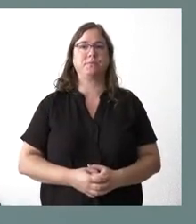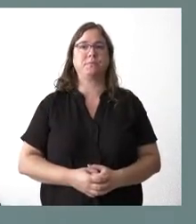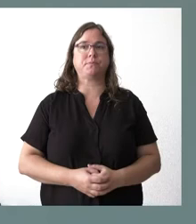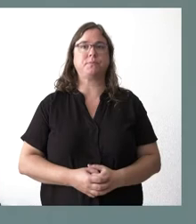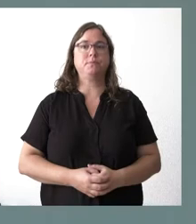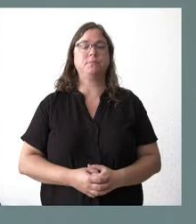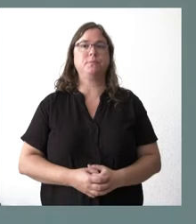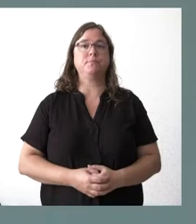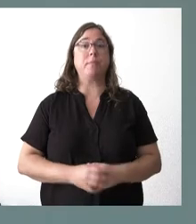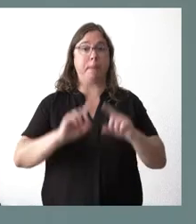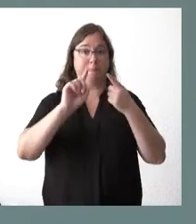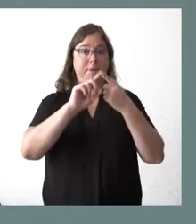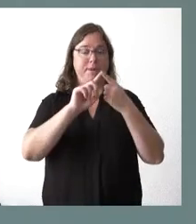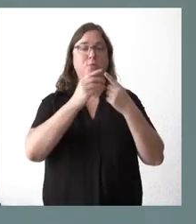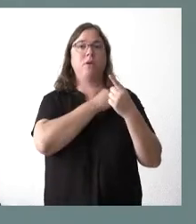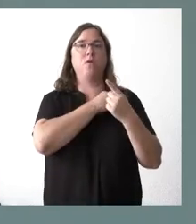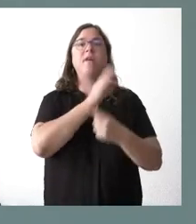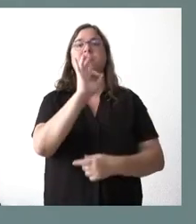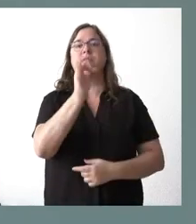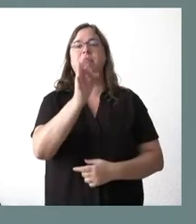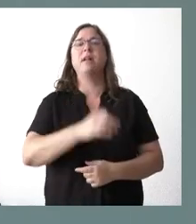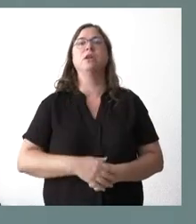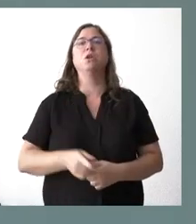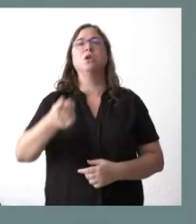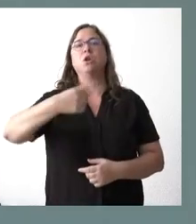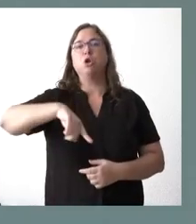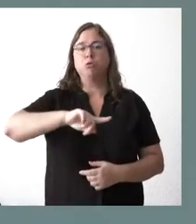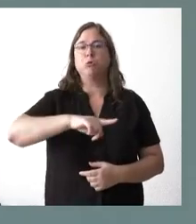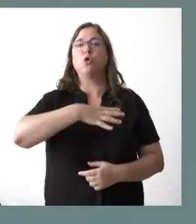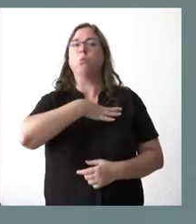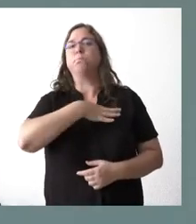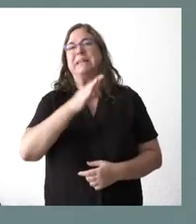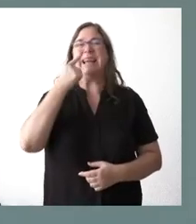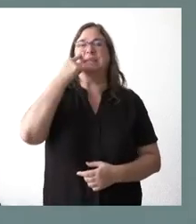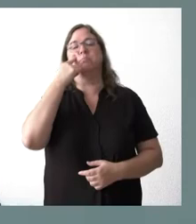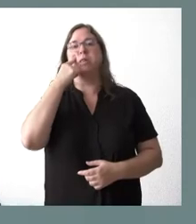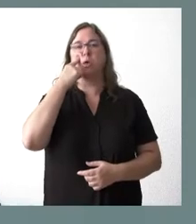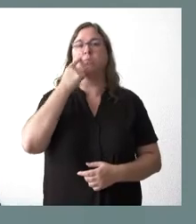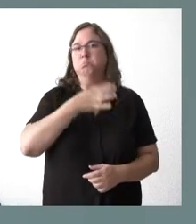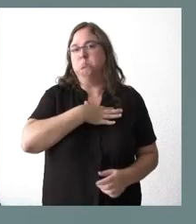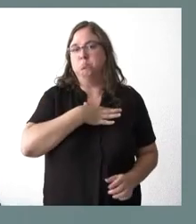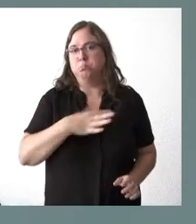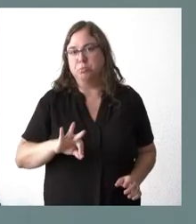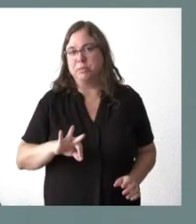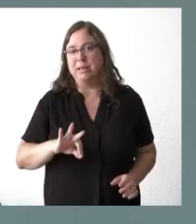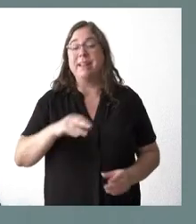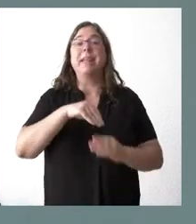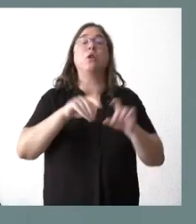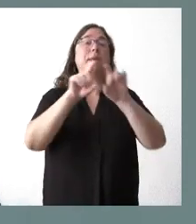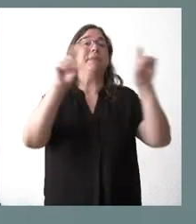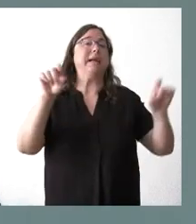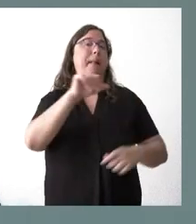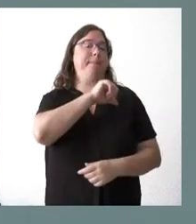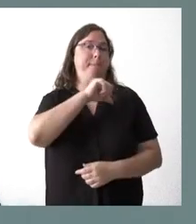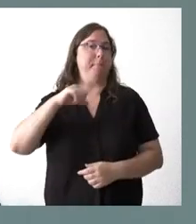Sobre el primer punto, es verdad que nosotros tendríamos capacidad de inspección sobre las entidades privadas en el